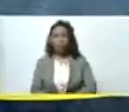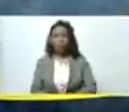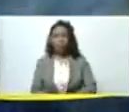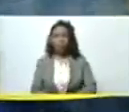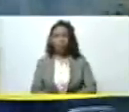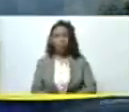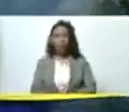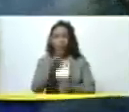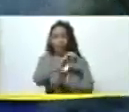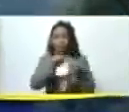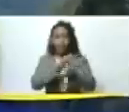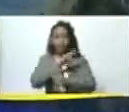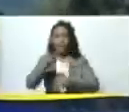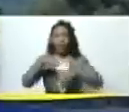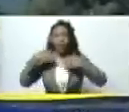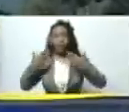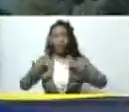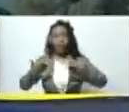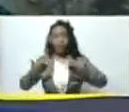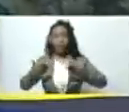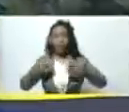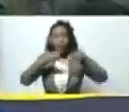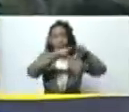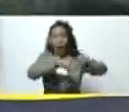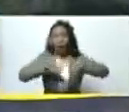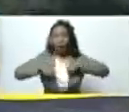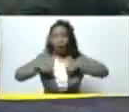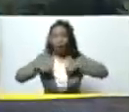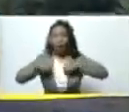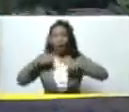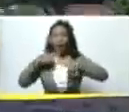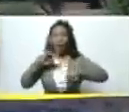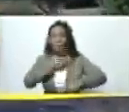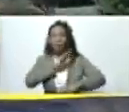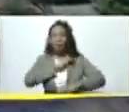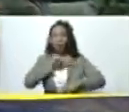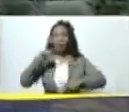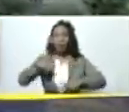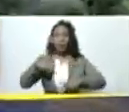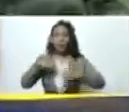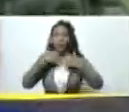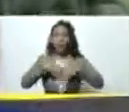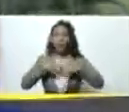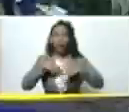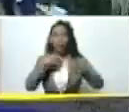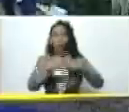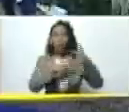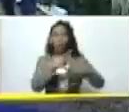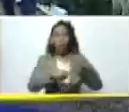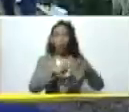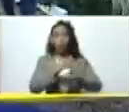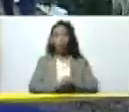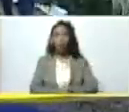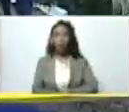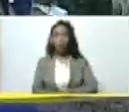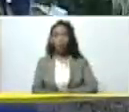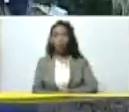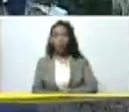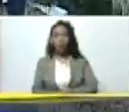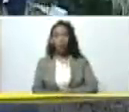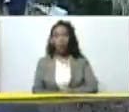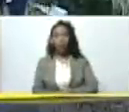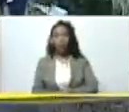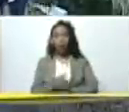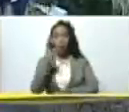viceministra de agricultura el propietario de esta unidad productiva señor presidente José González y